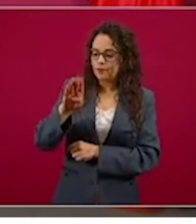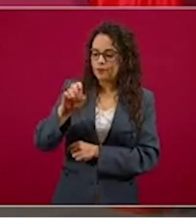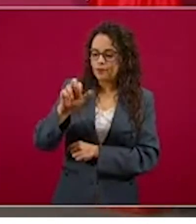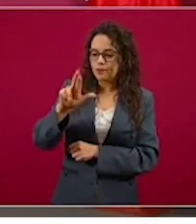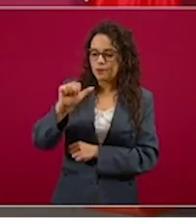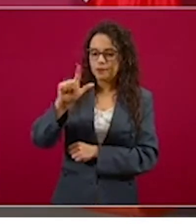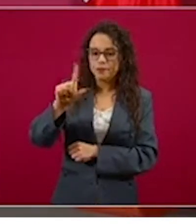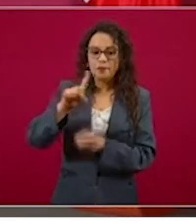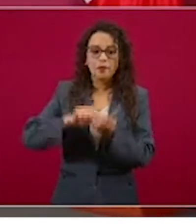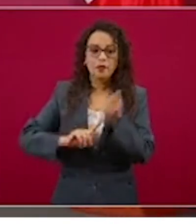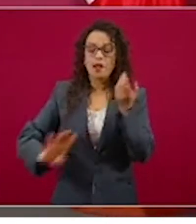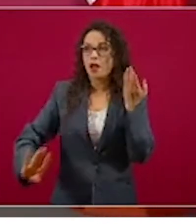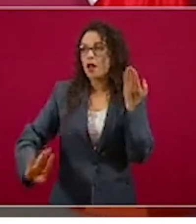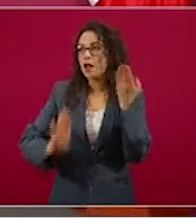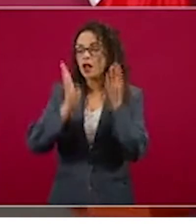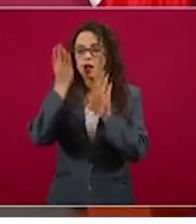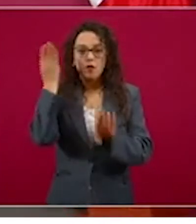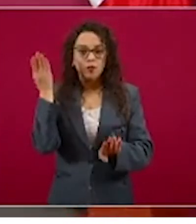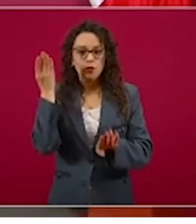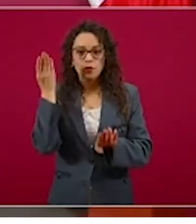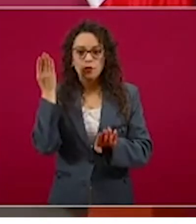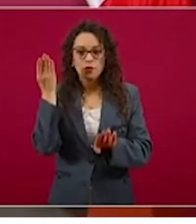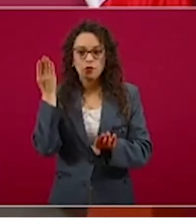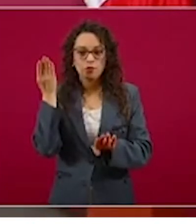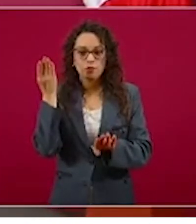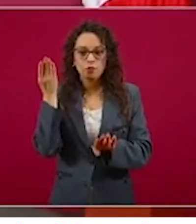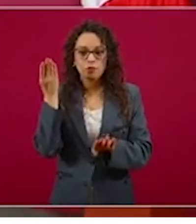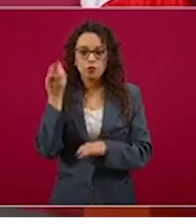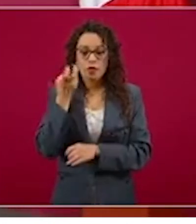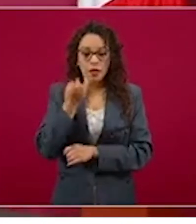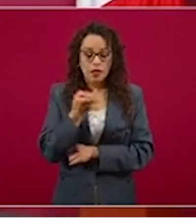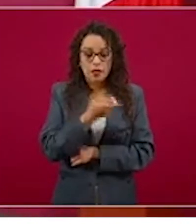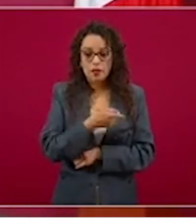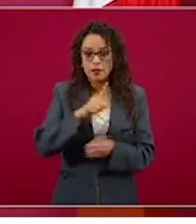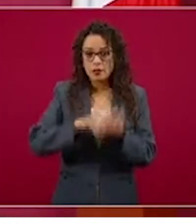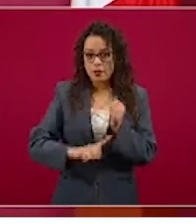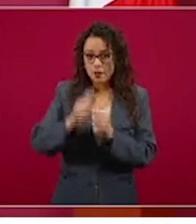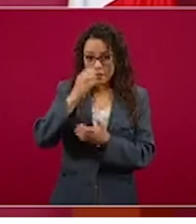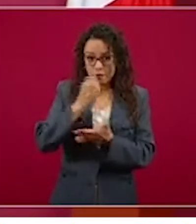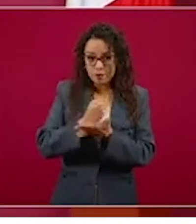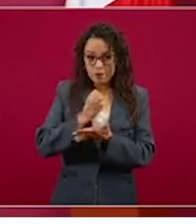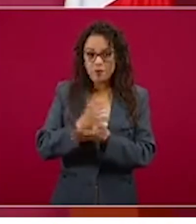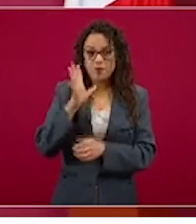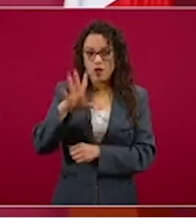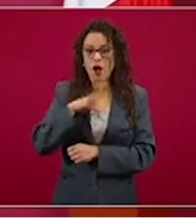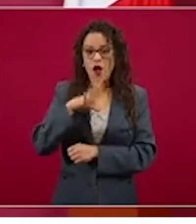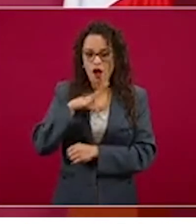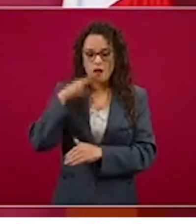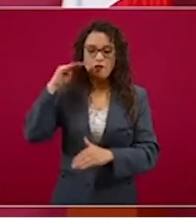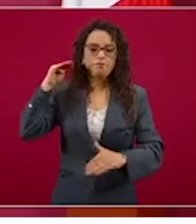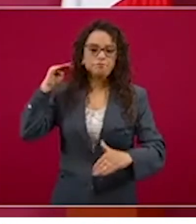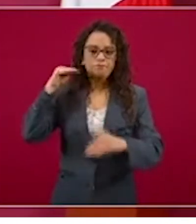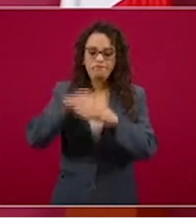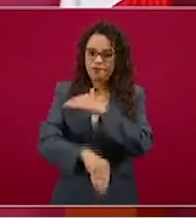Ya el modelo económico neoliberal estaba en franca decadencia.